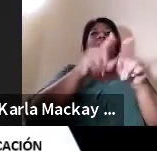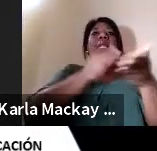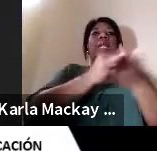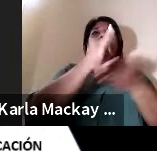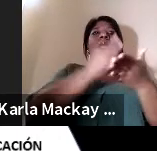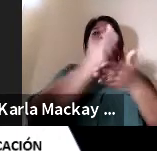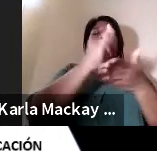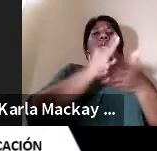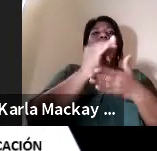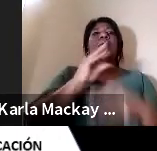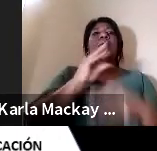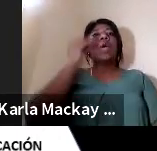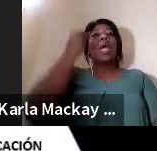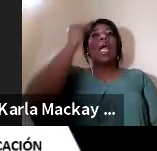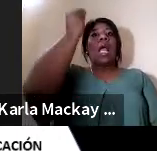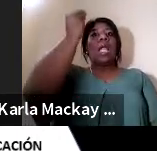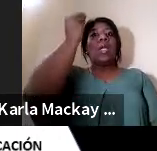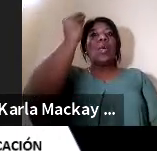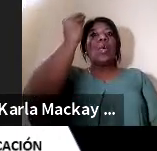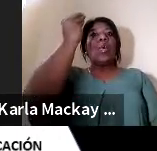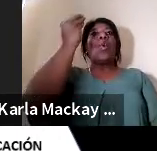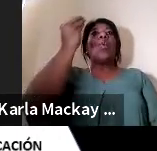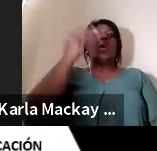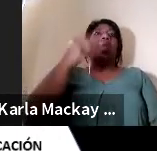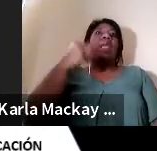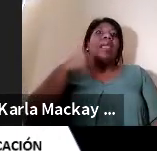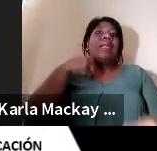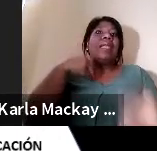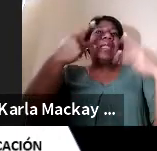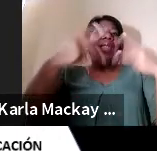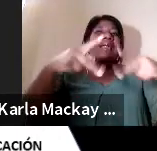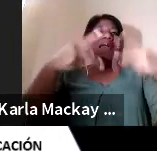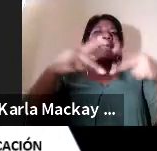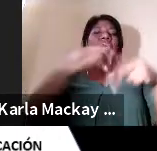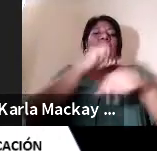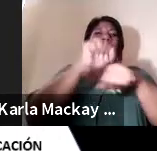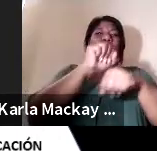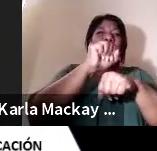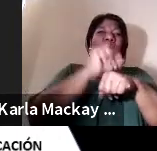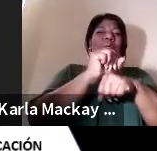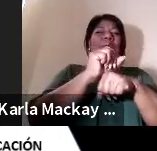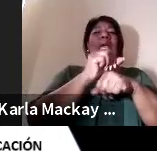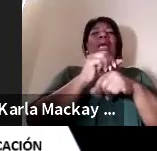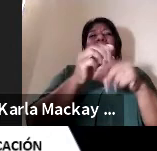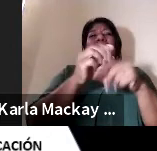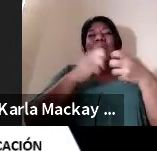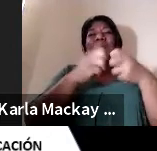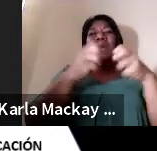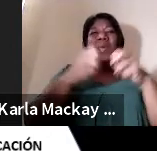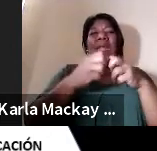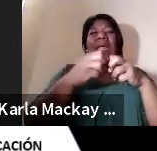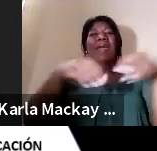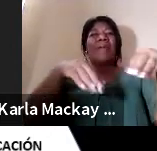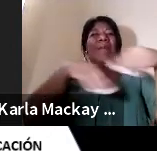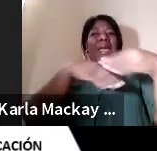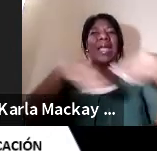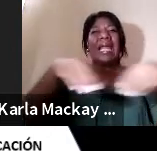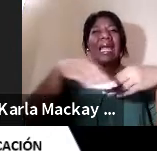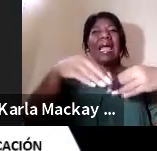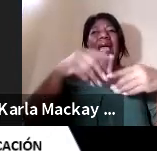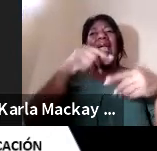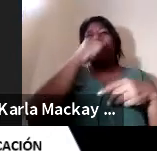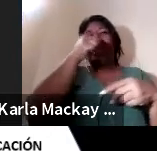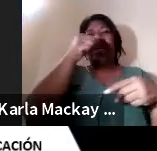muchachos que están en riesgo como una alternativa y por ende una cultura investigativa. Eso para nosotros lo hemos consensuado